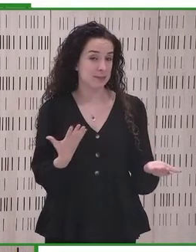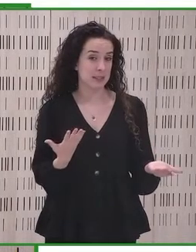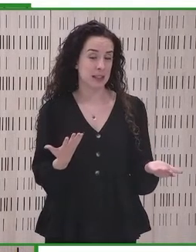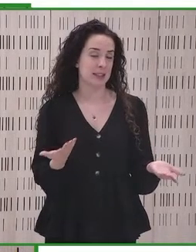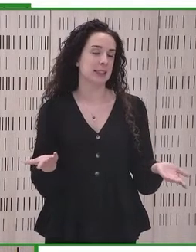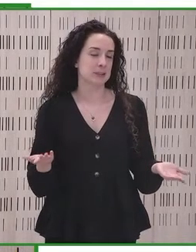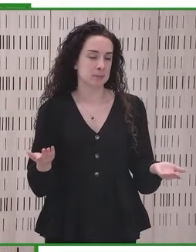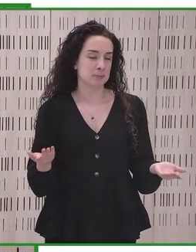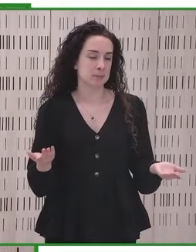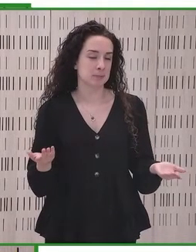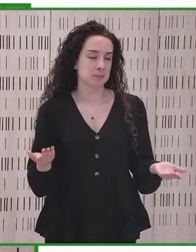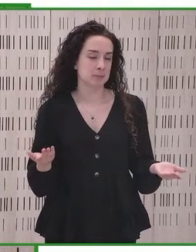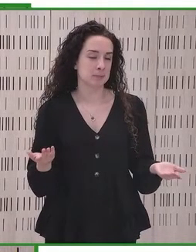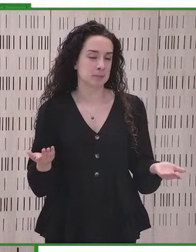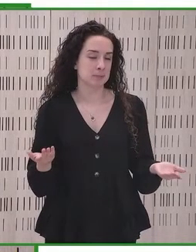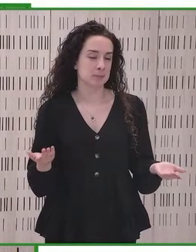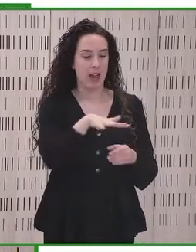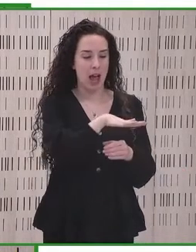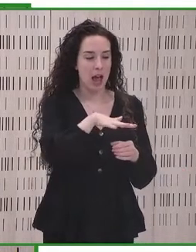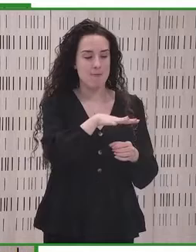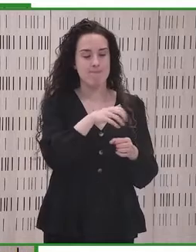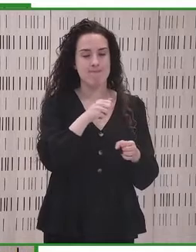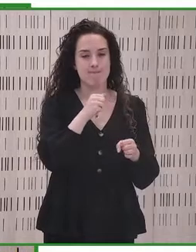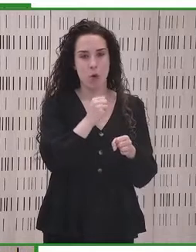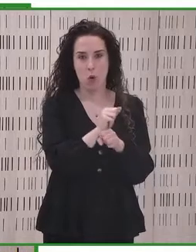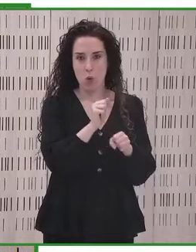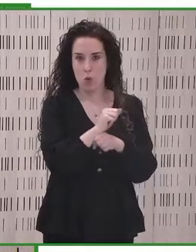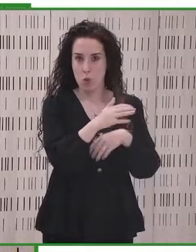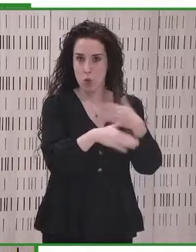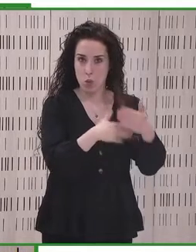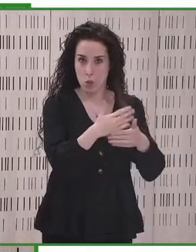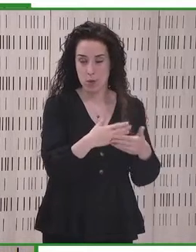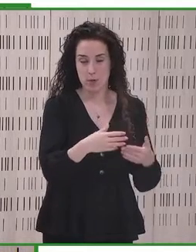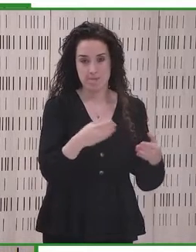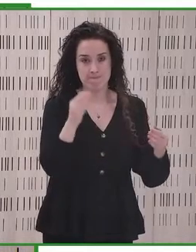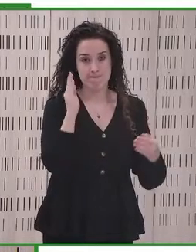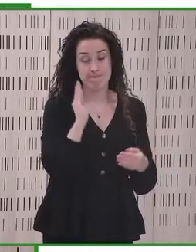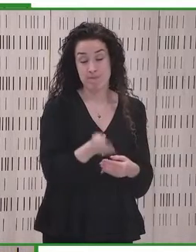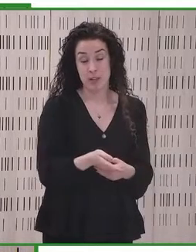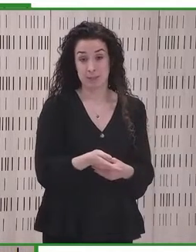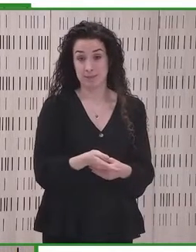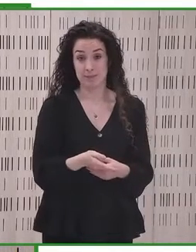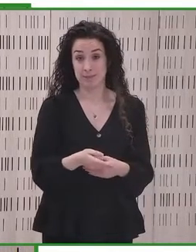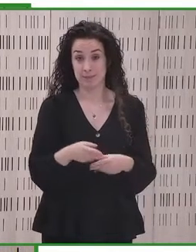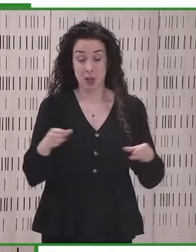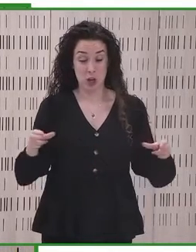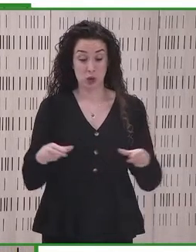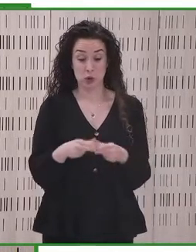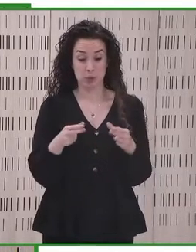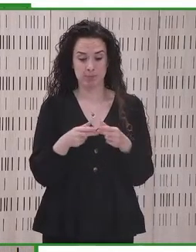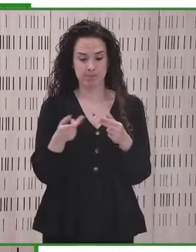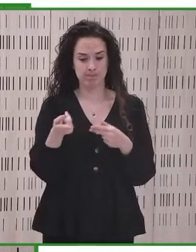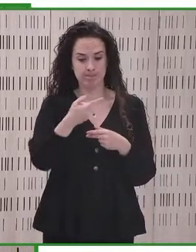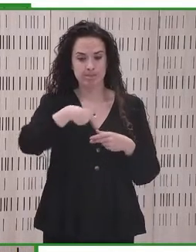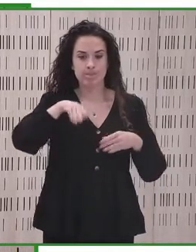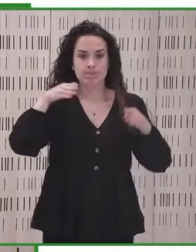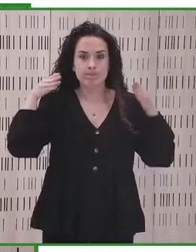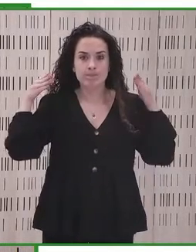ámbito. La accedibilidad también debe ser central en la